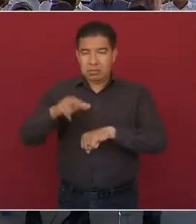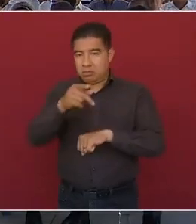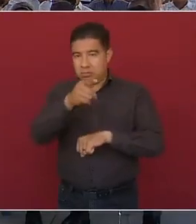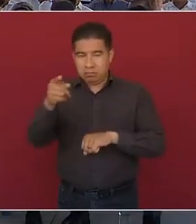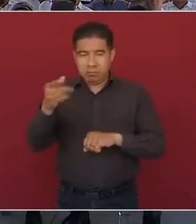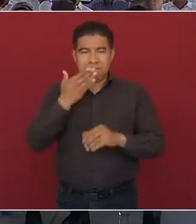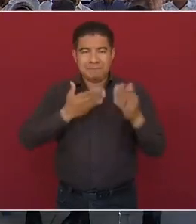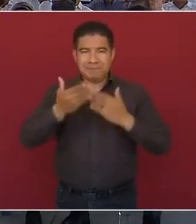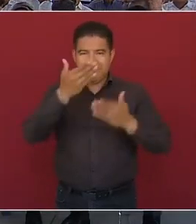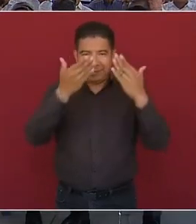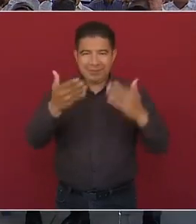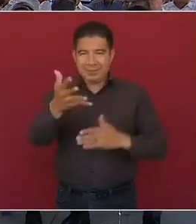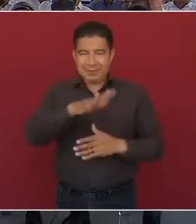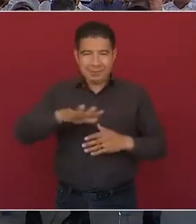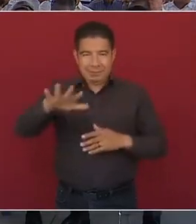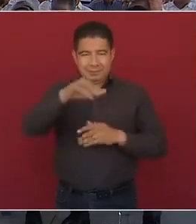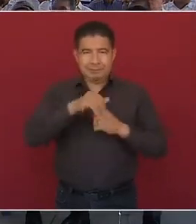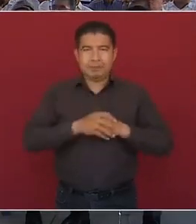todos ustedes.